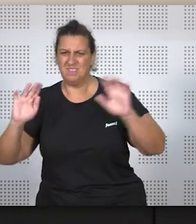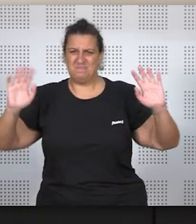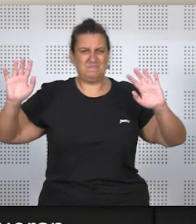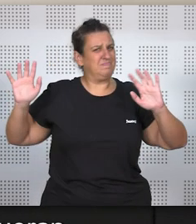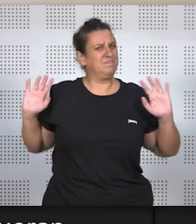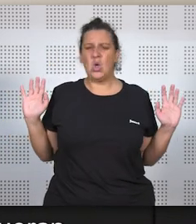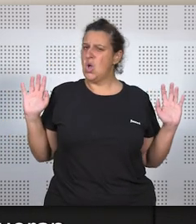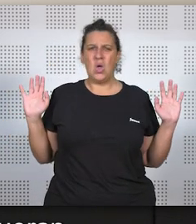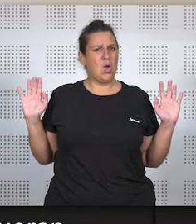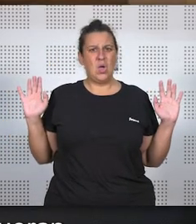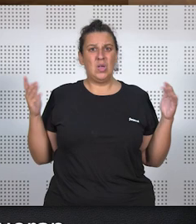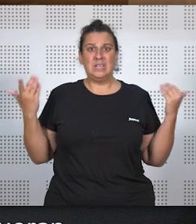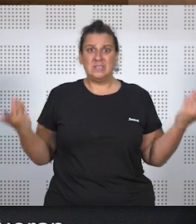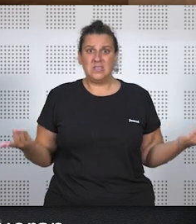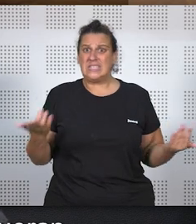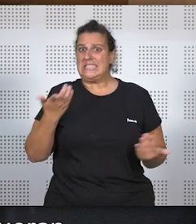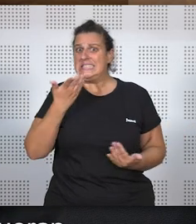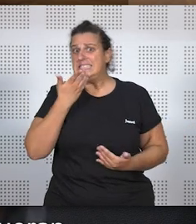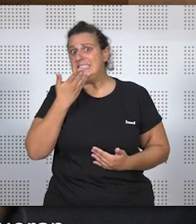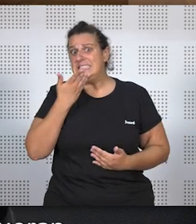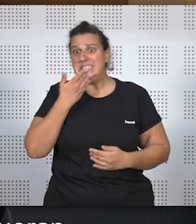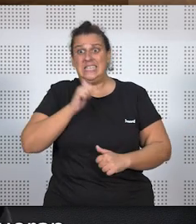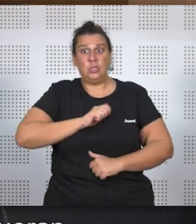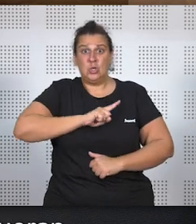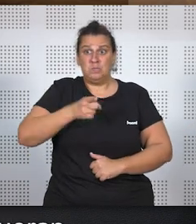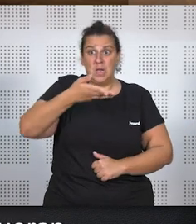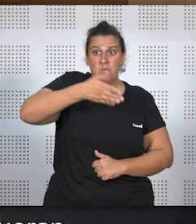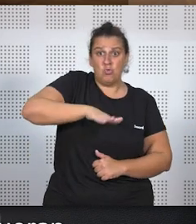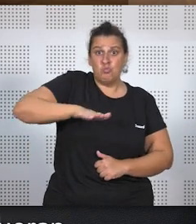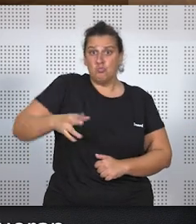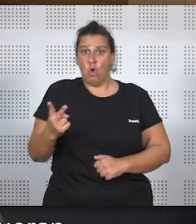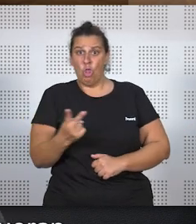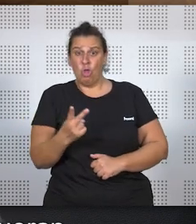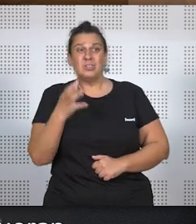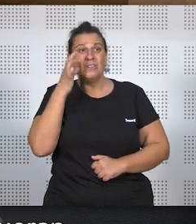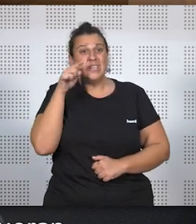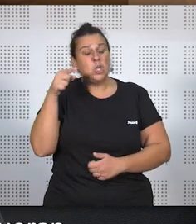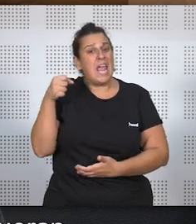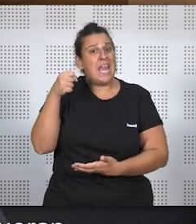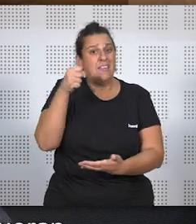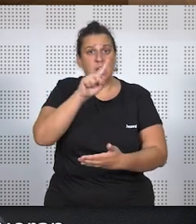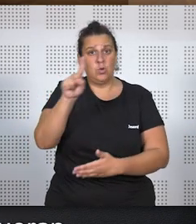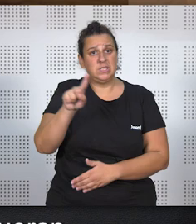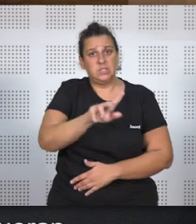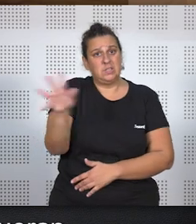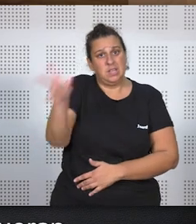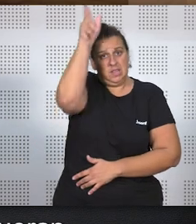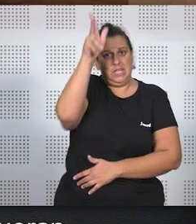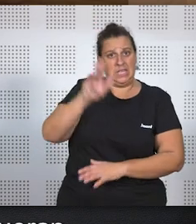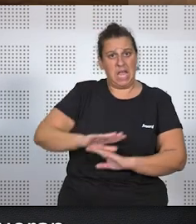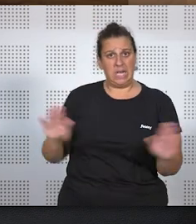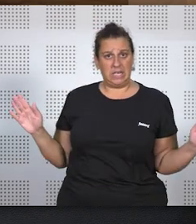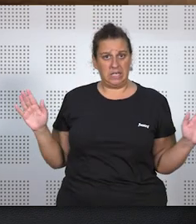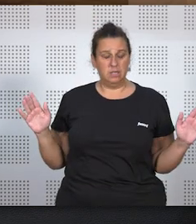madre. entonces él decía, es que si no se espera a que los dos mueran, eso no es heredar, eso es despojar.